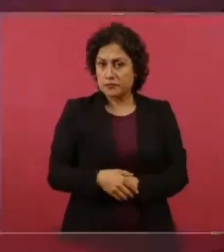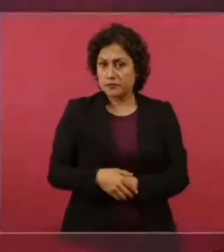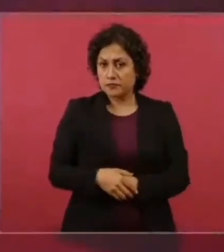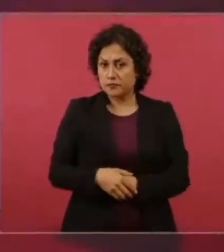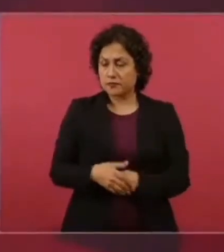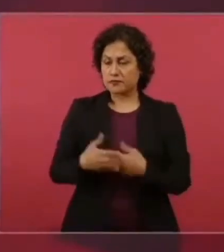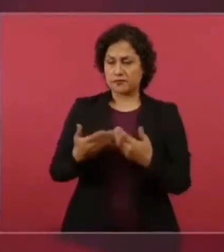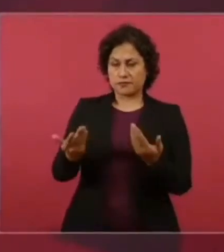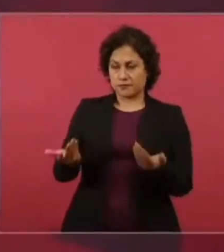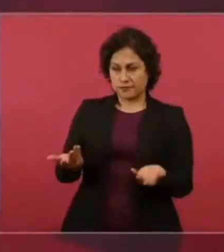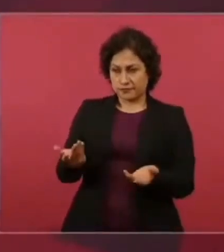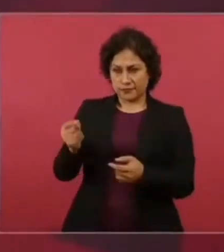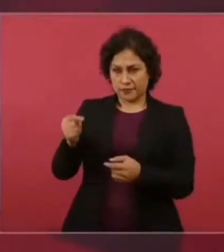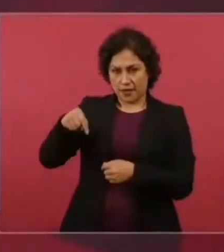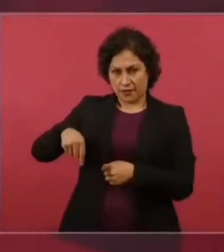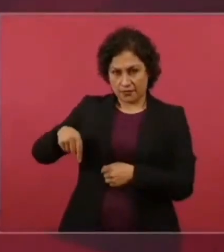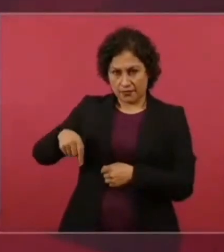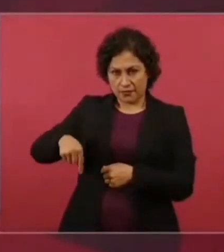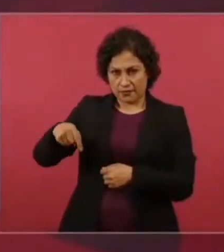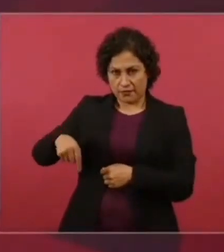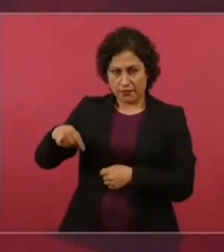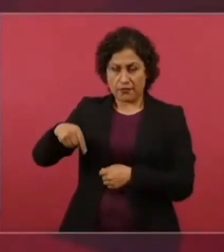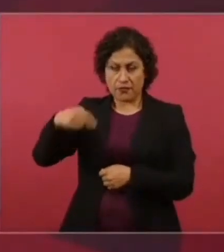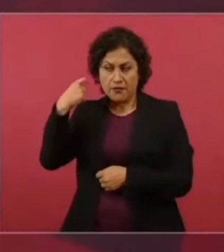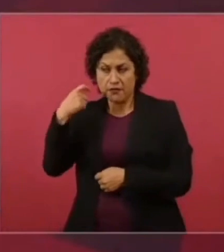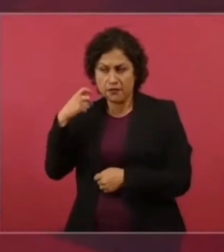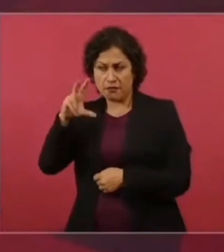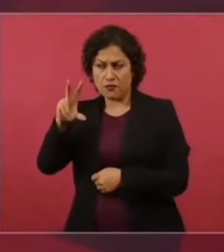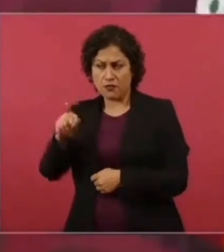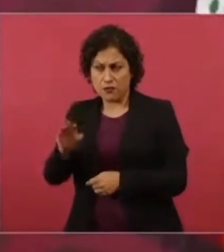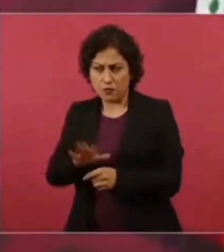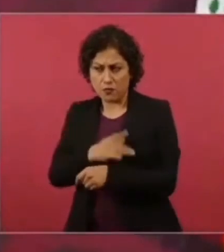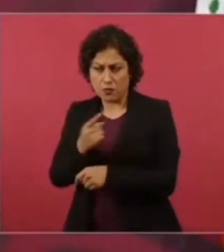¿Y por qué en Querétaro no?